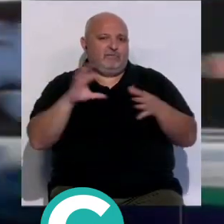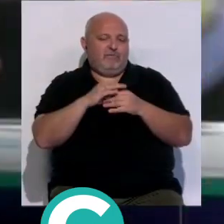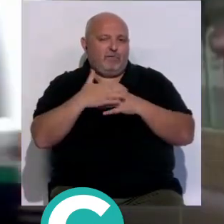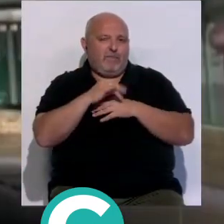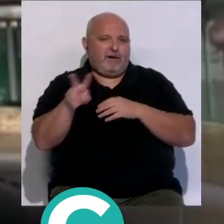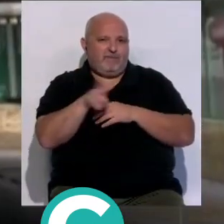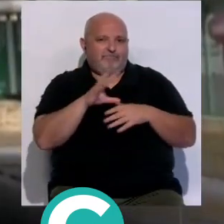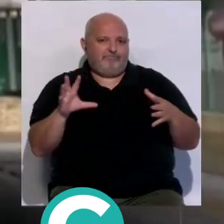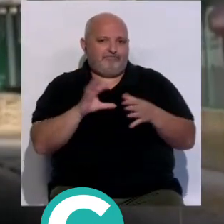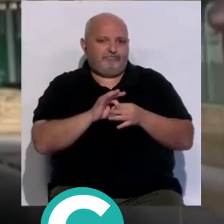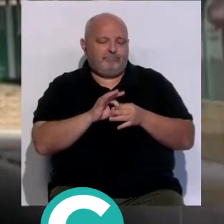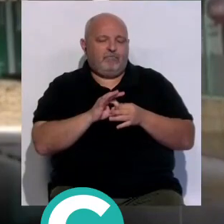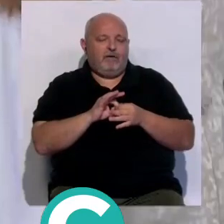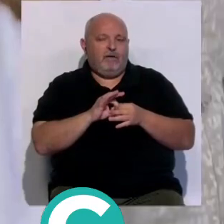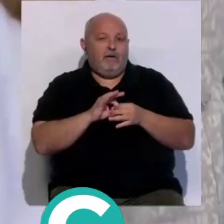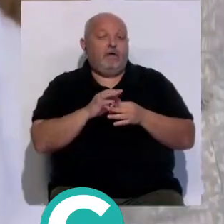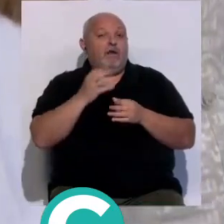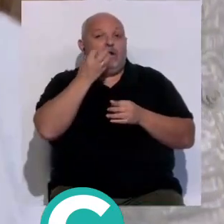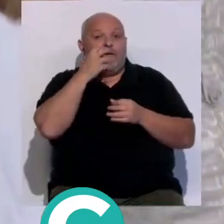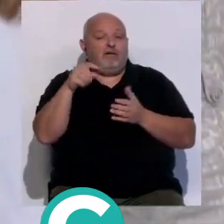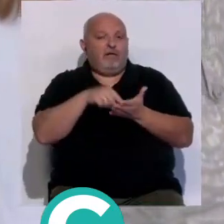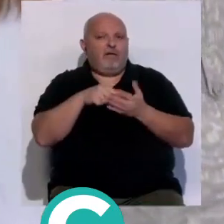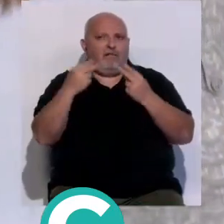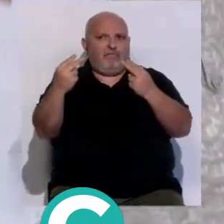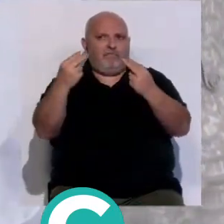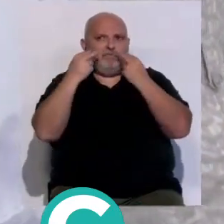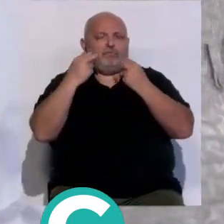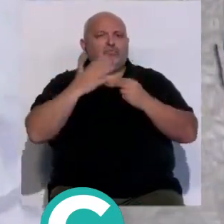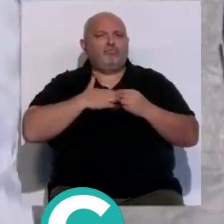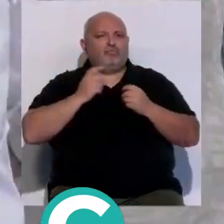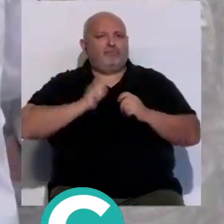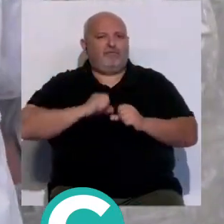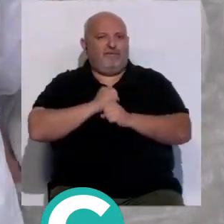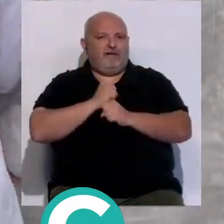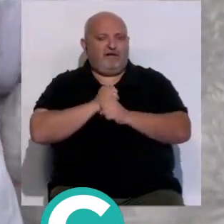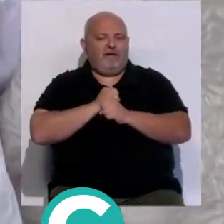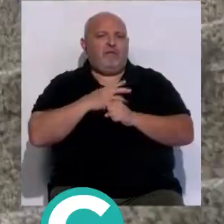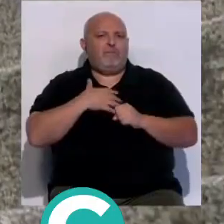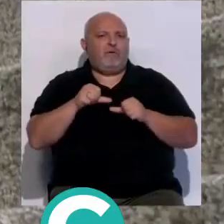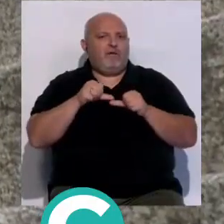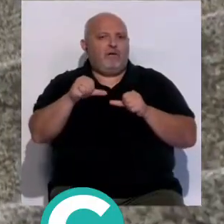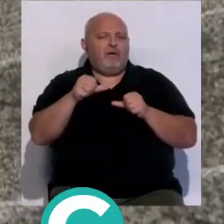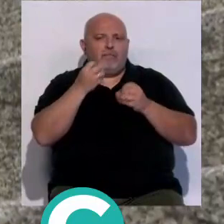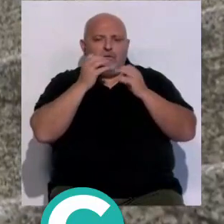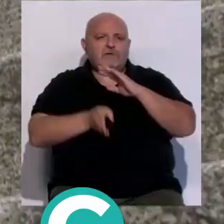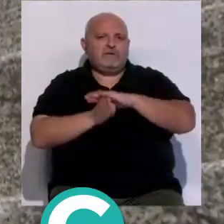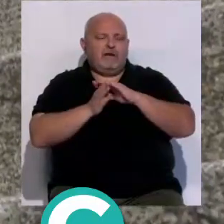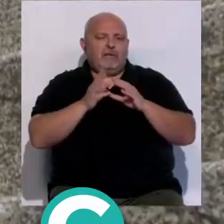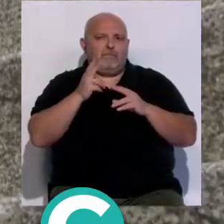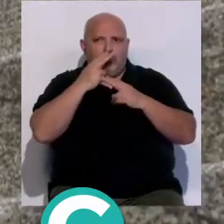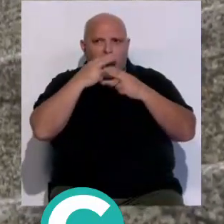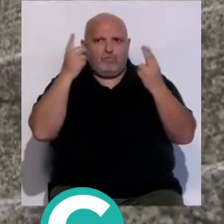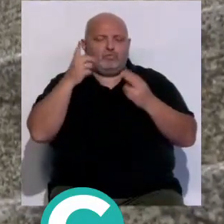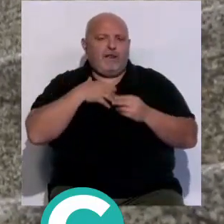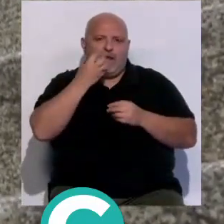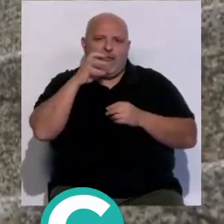Puerta del Mar una reivindicación para dar visibilidad a sus profesionales y la posibilidad de manifestar públicamente al SAS